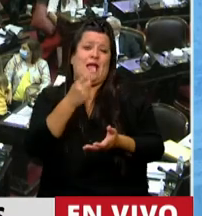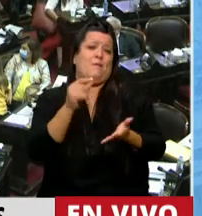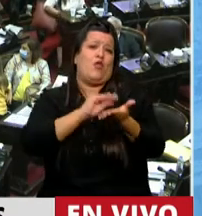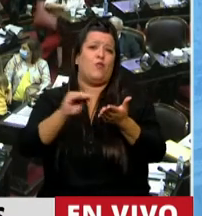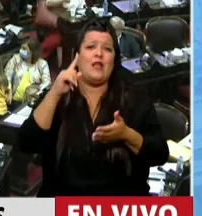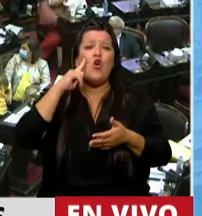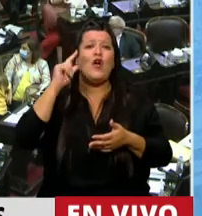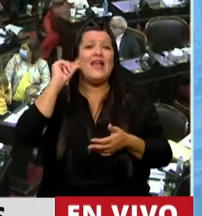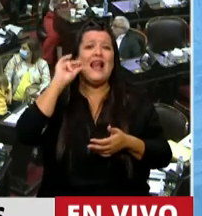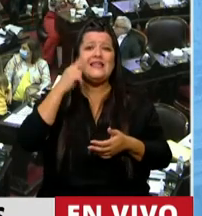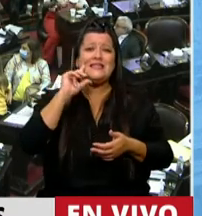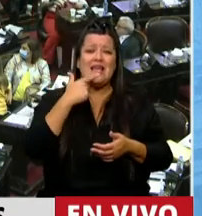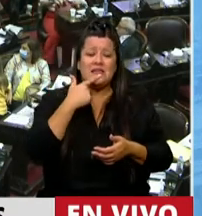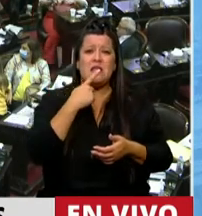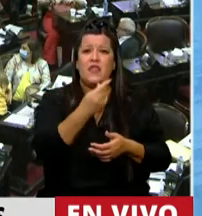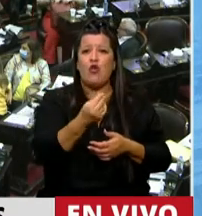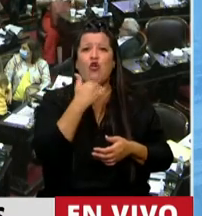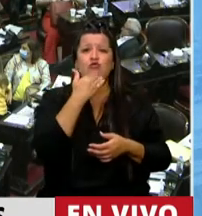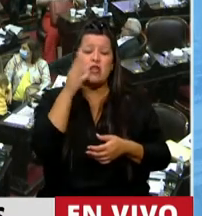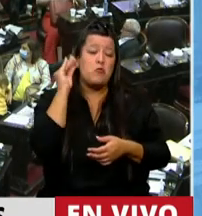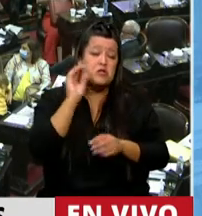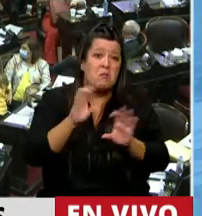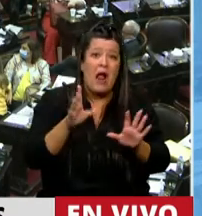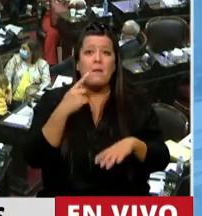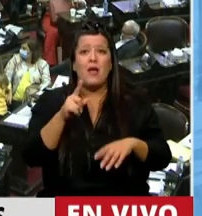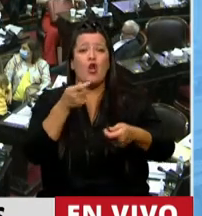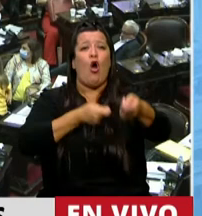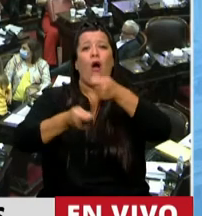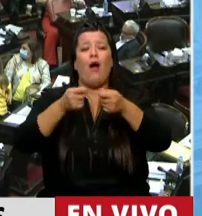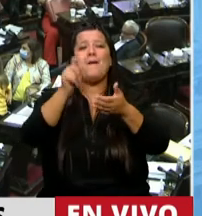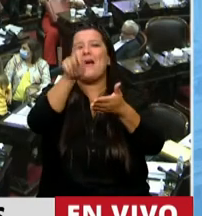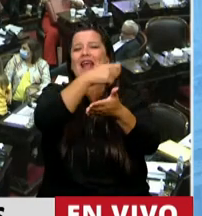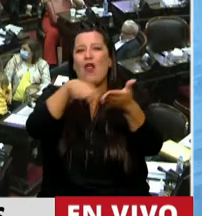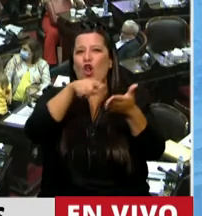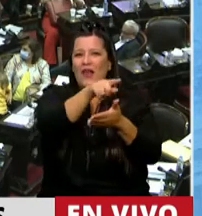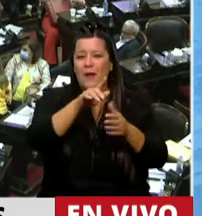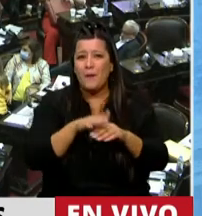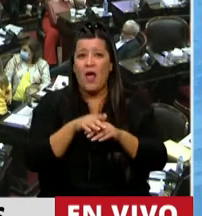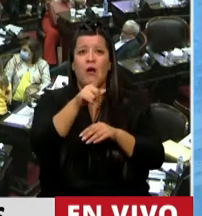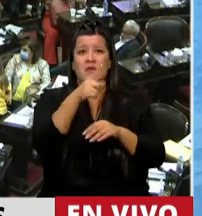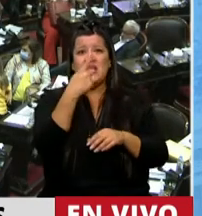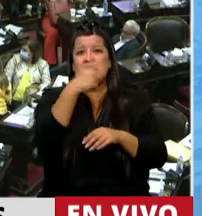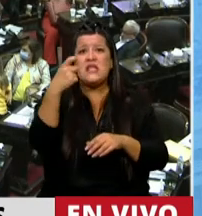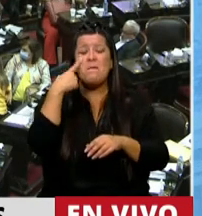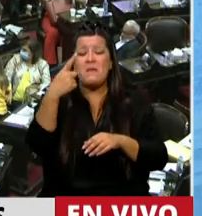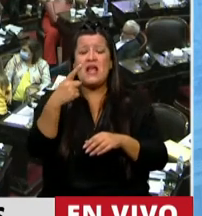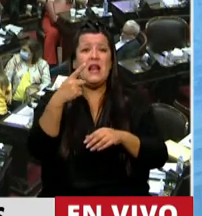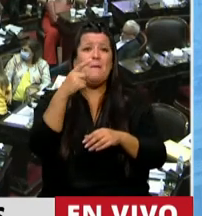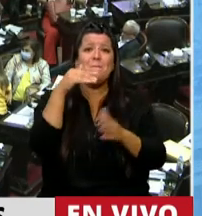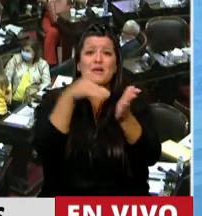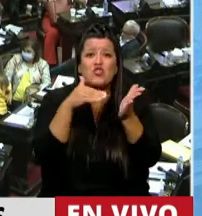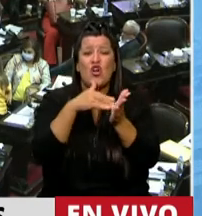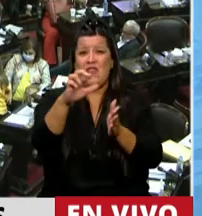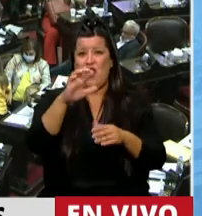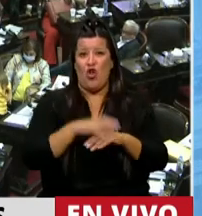conocimiento, no sé si lo escuché mal, el gran modelo es Mercado Libre, el emprendedor Galperín, 100.000 millones de dólares, 100.000